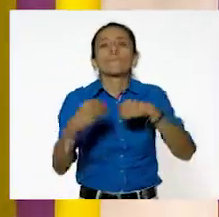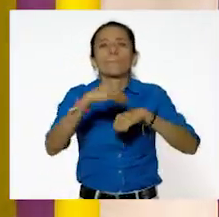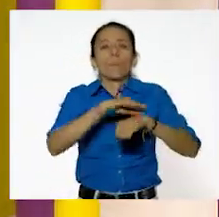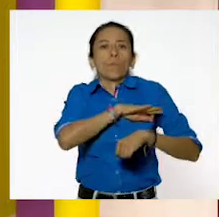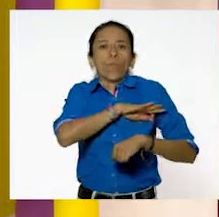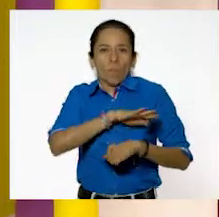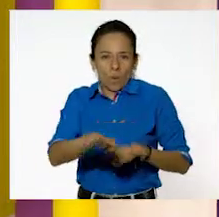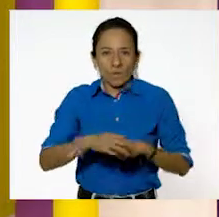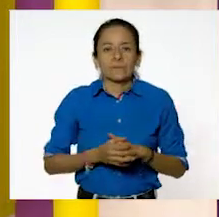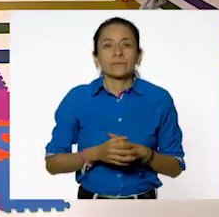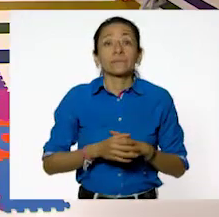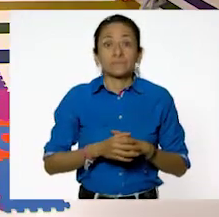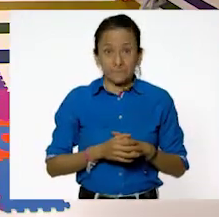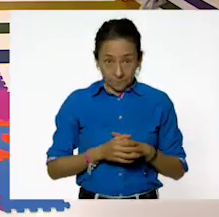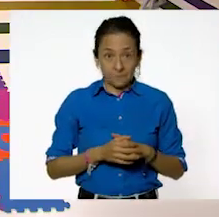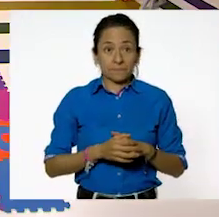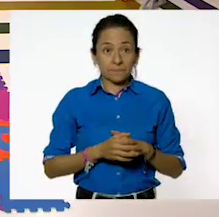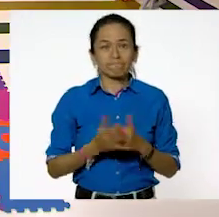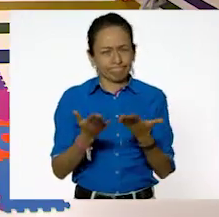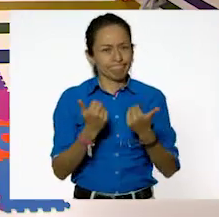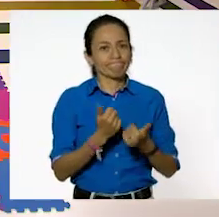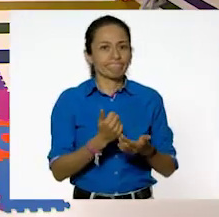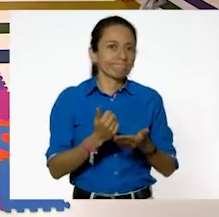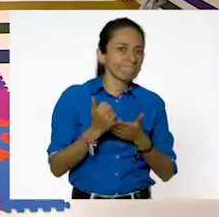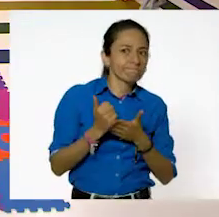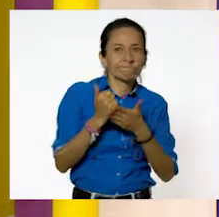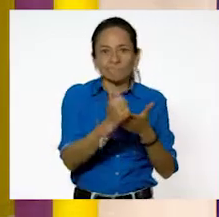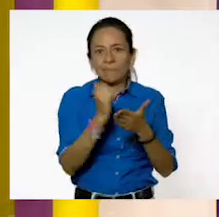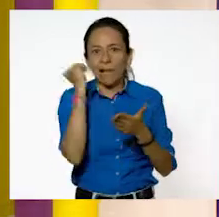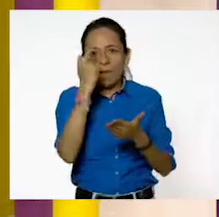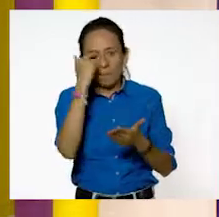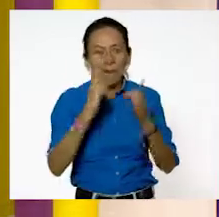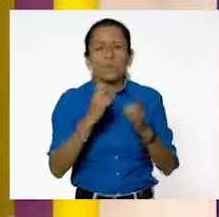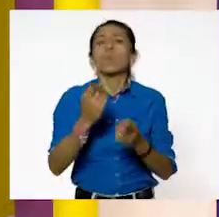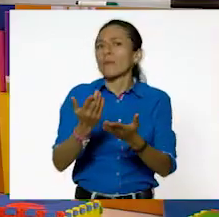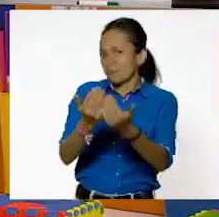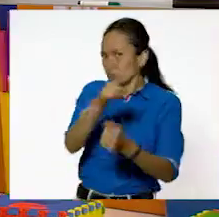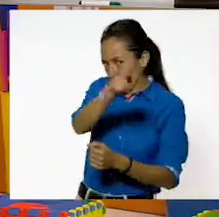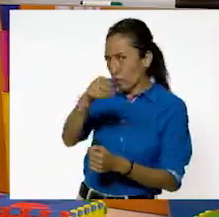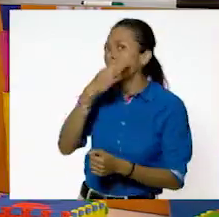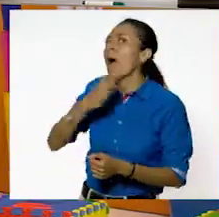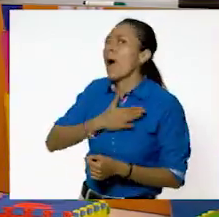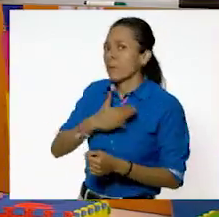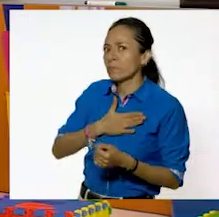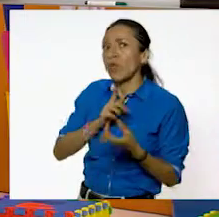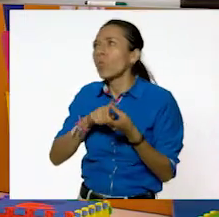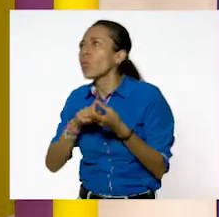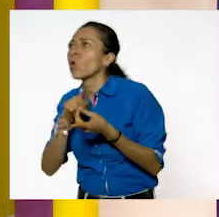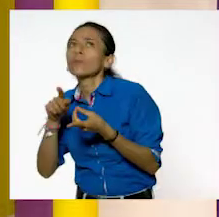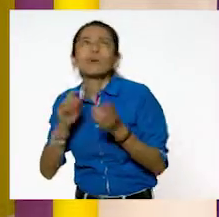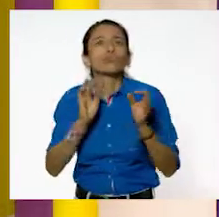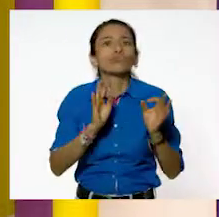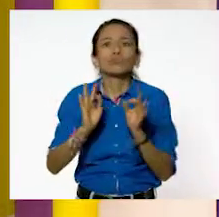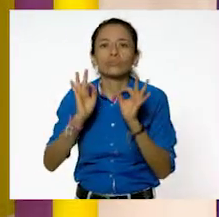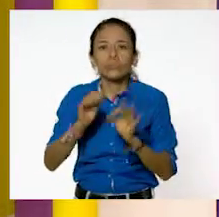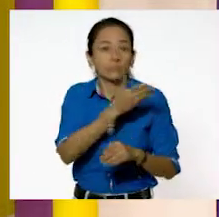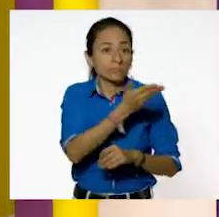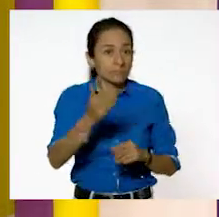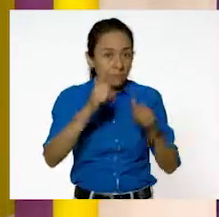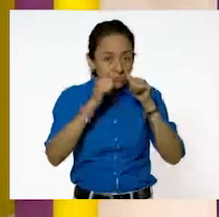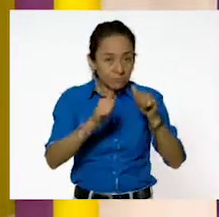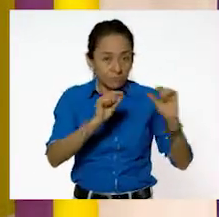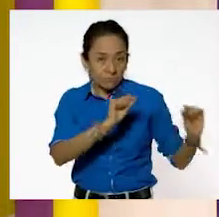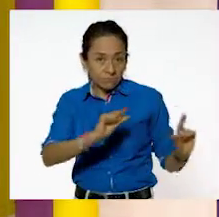favor, por si tienen algunas dudas. A ver, los escucho, ¿eh? Ustedes me van a decir dónde van las cosas. Atentos. Esta es nuestra primera